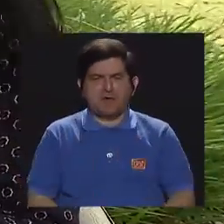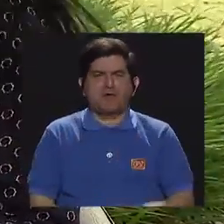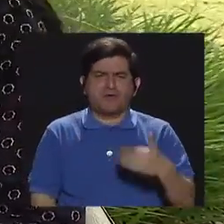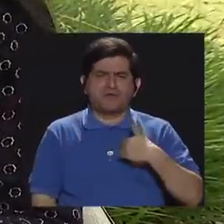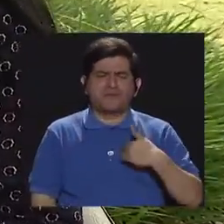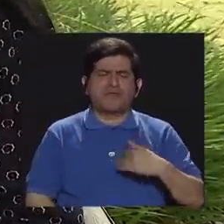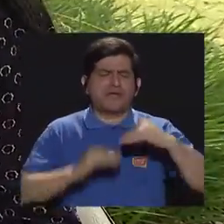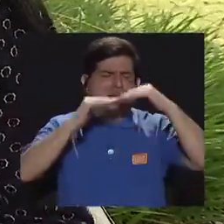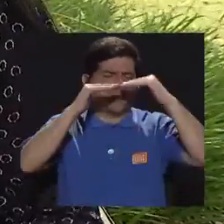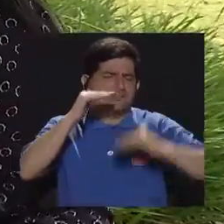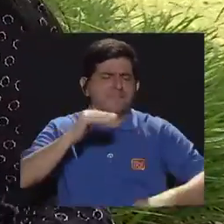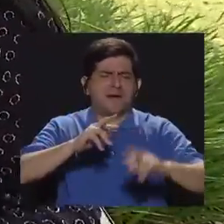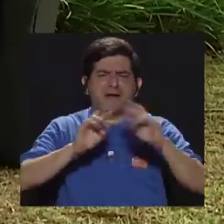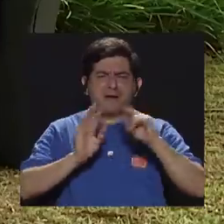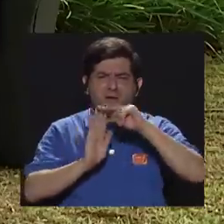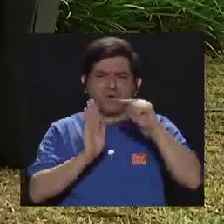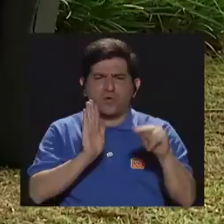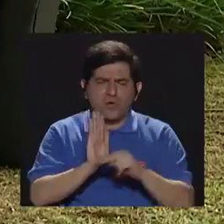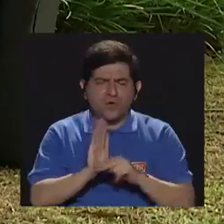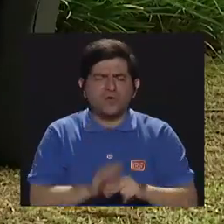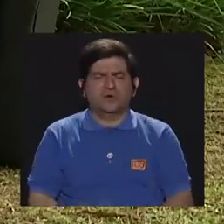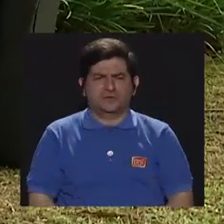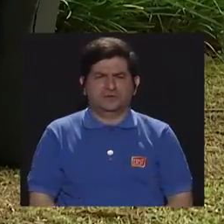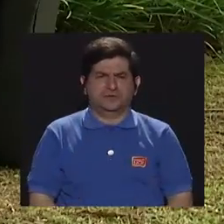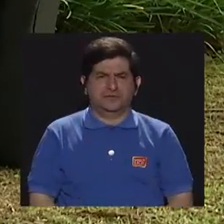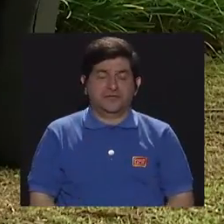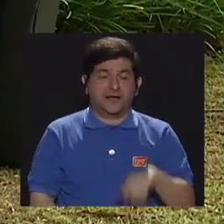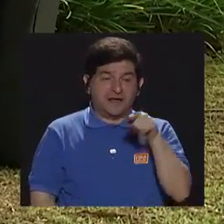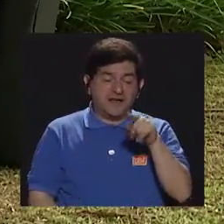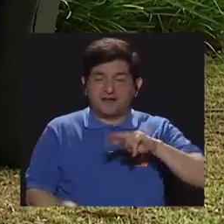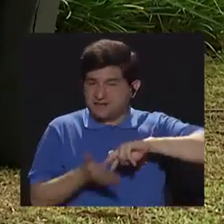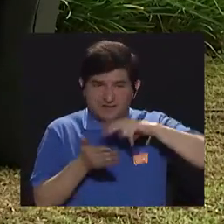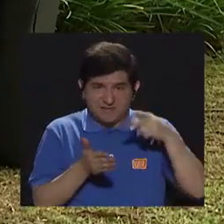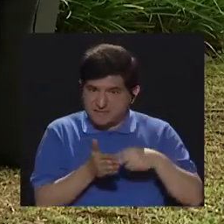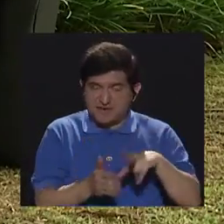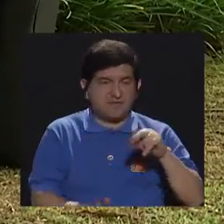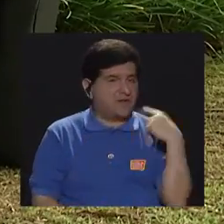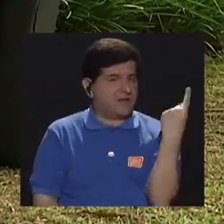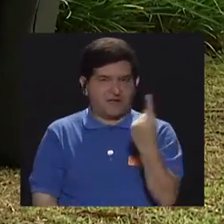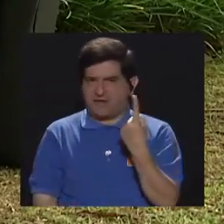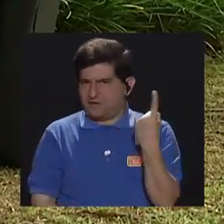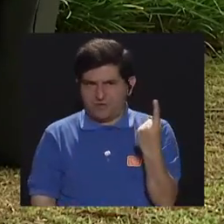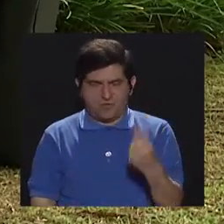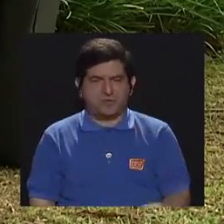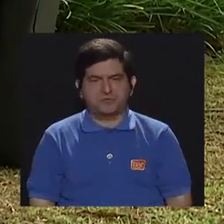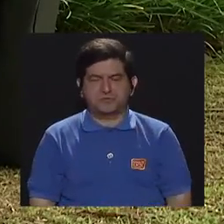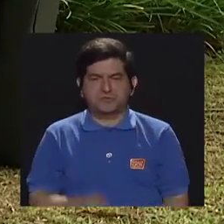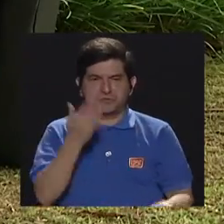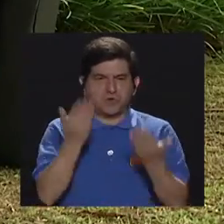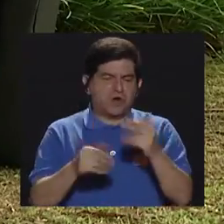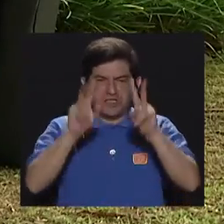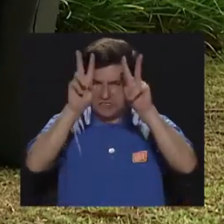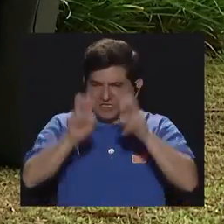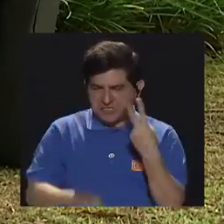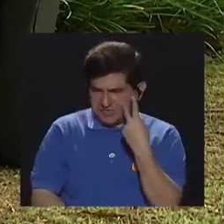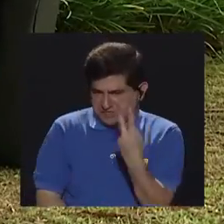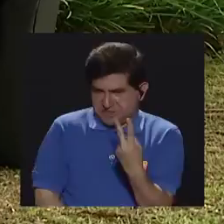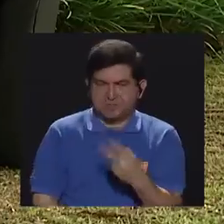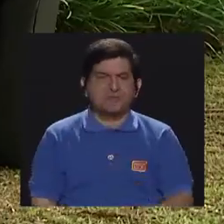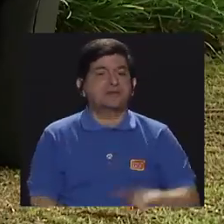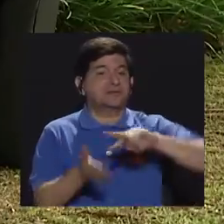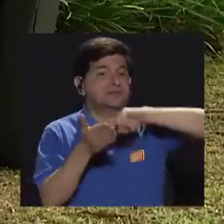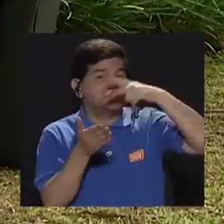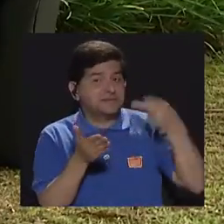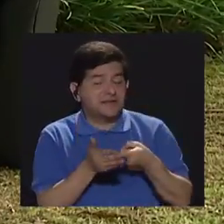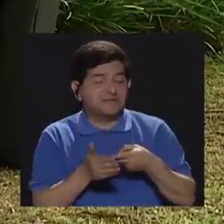tiene un bajo rendimiento académico? Bueno, cuando tiene un bajo rendimiento académico no es solamente irse a los exámenes, ¿verdad? Si no